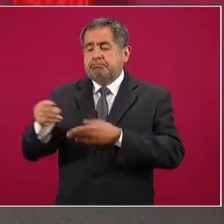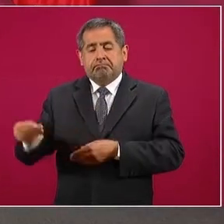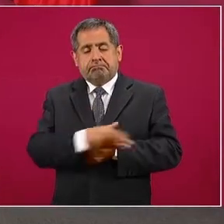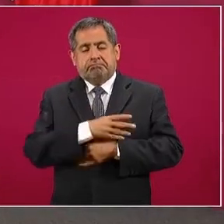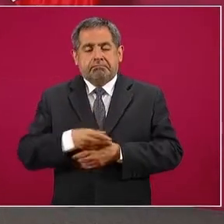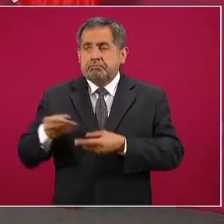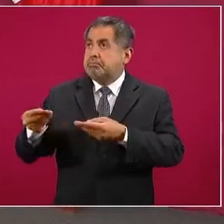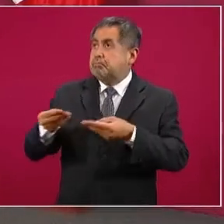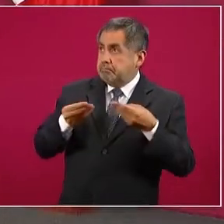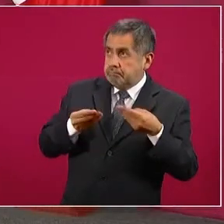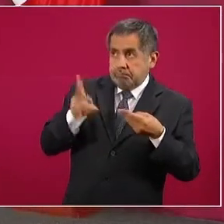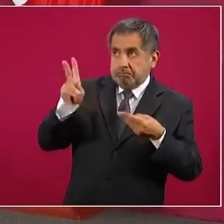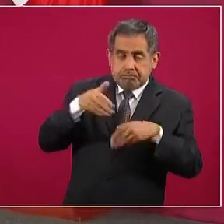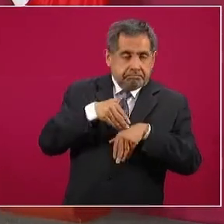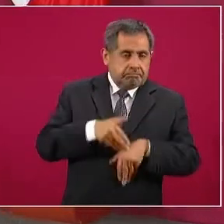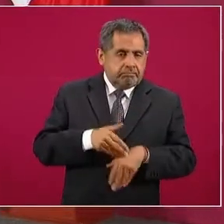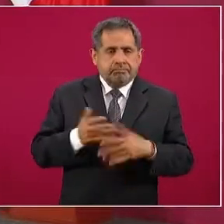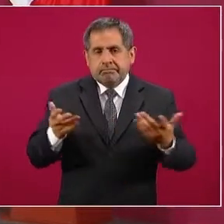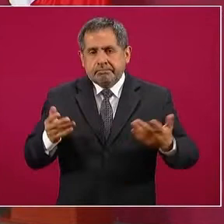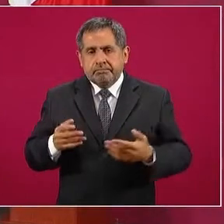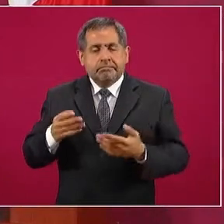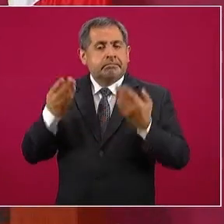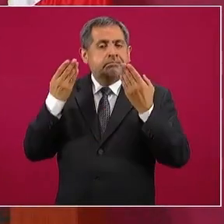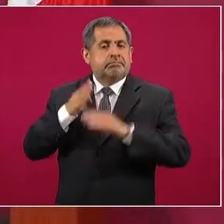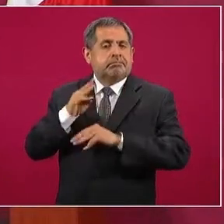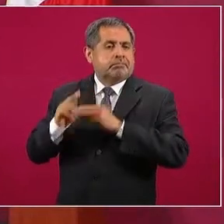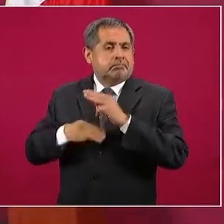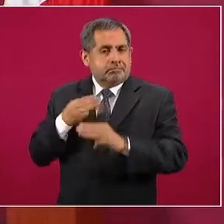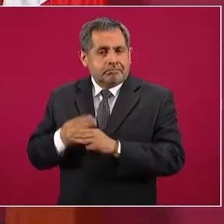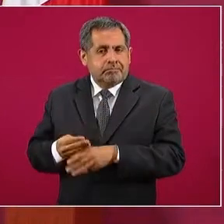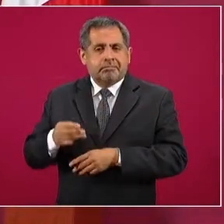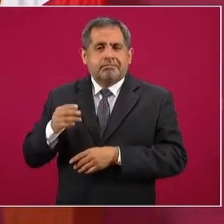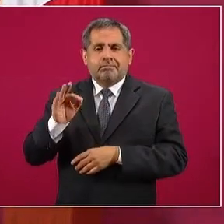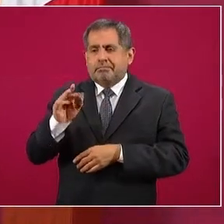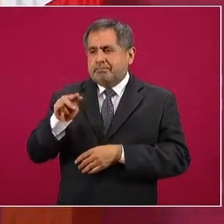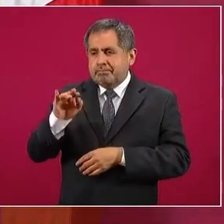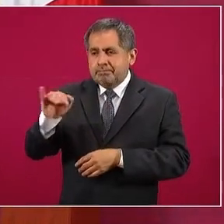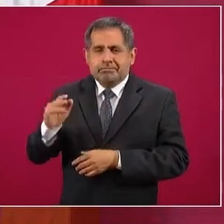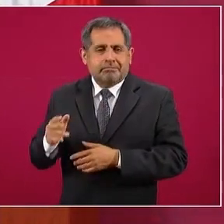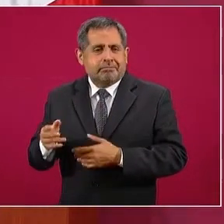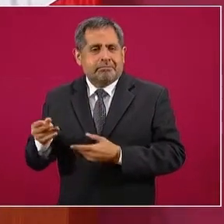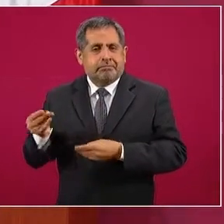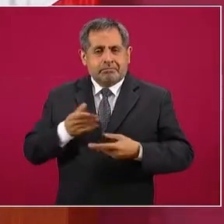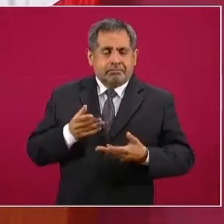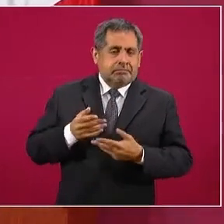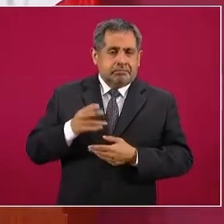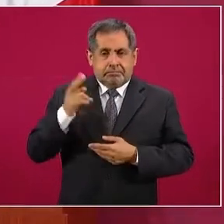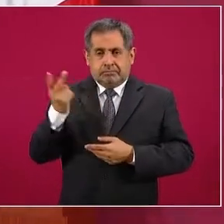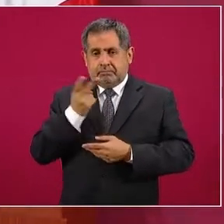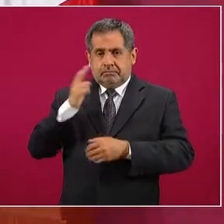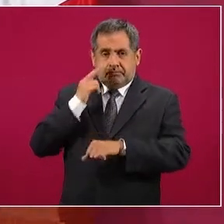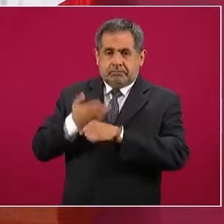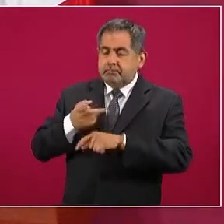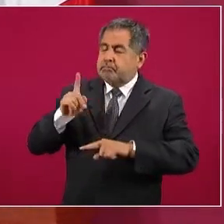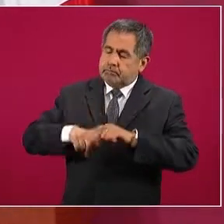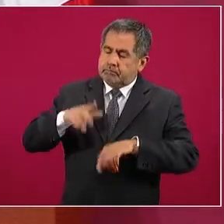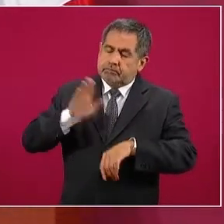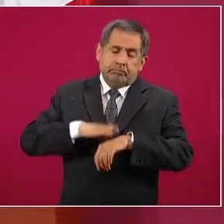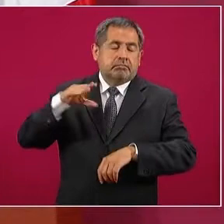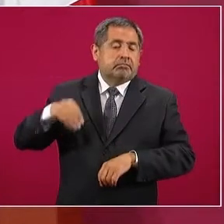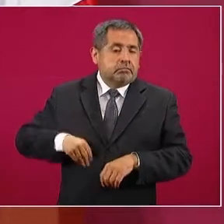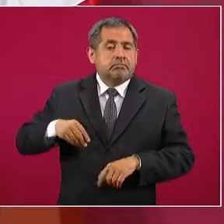Internacional, del Banco Mundial, que son corresponsables, pero la culpa mayor